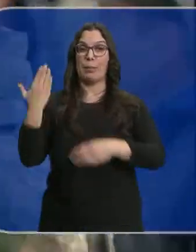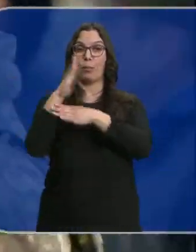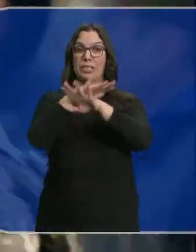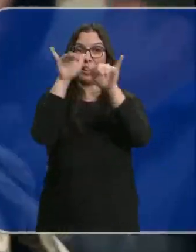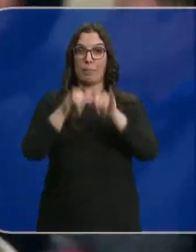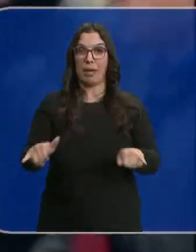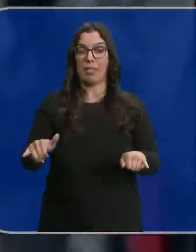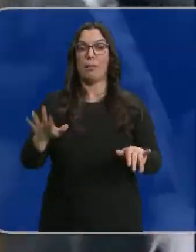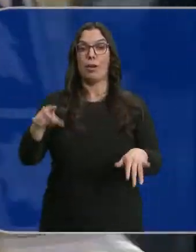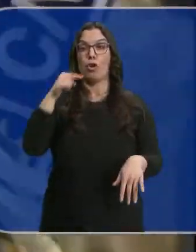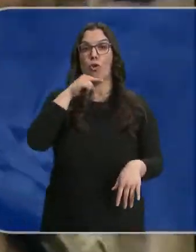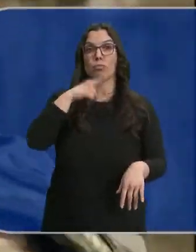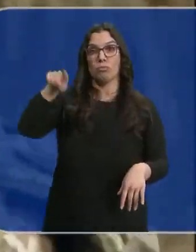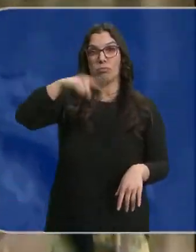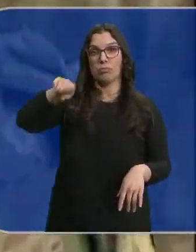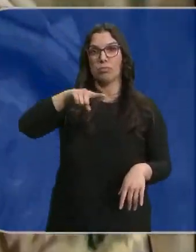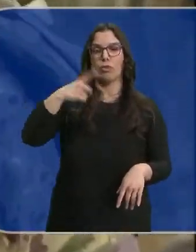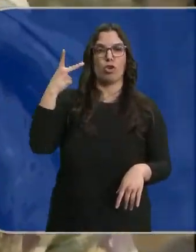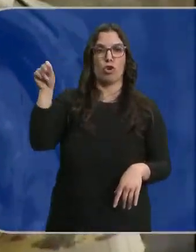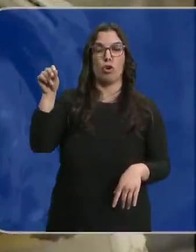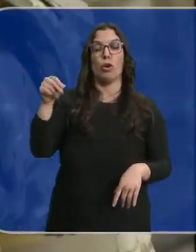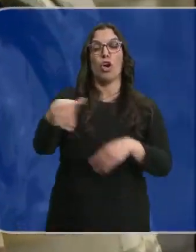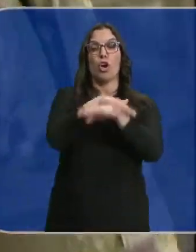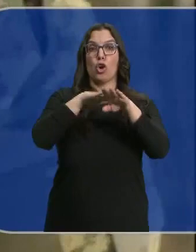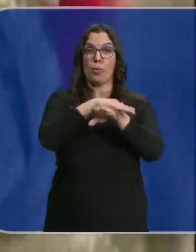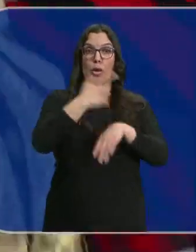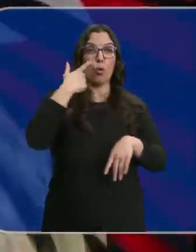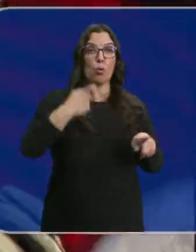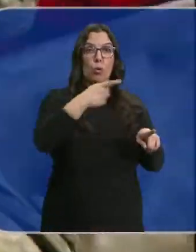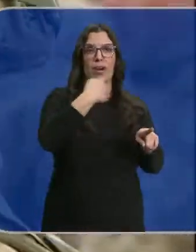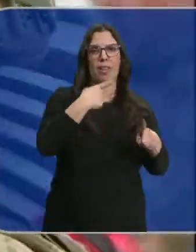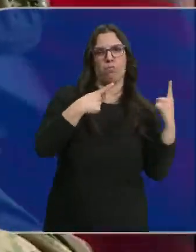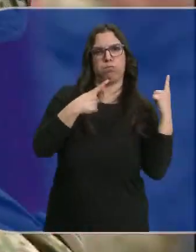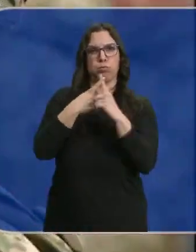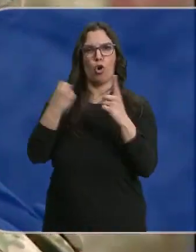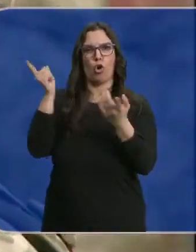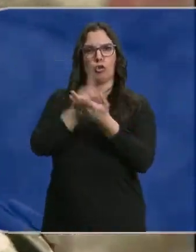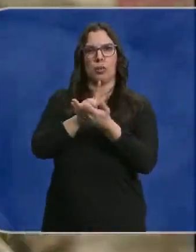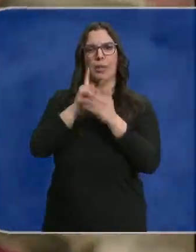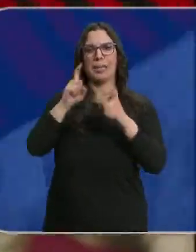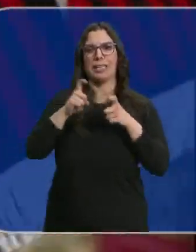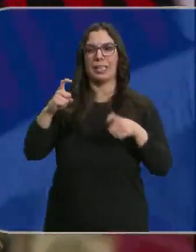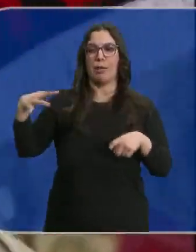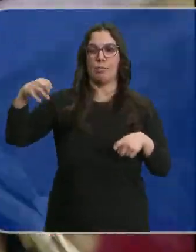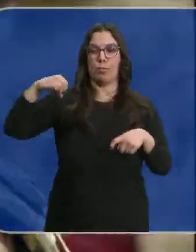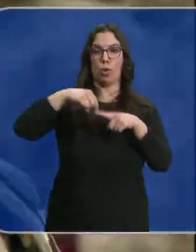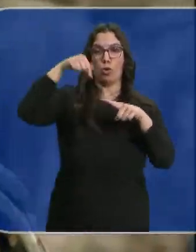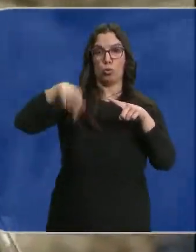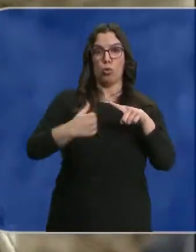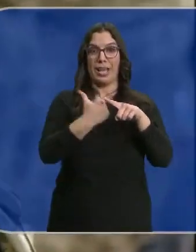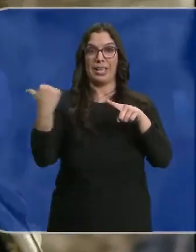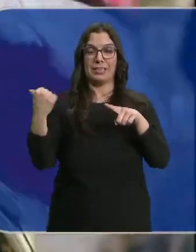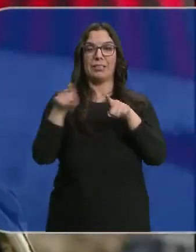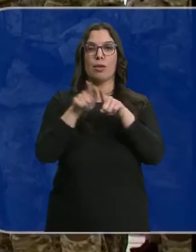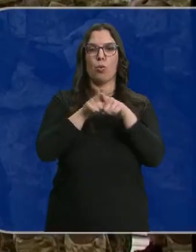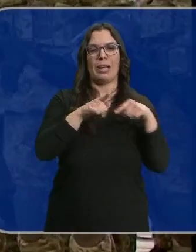paz que rechazan los aliados y con el gobierno de Zelensky anunciando una nueva contraofensiva para recuperar su territorio en el sur y en el